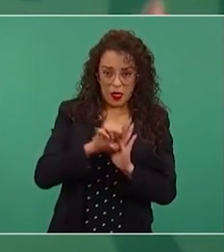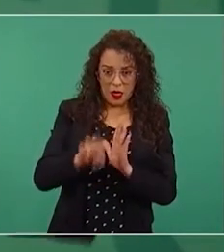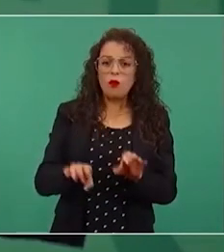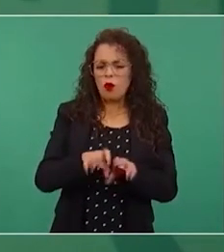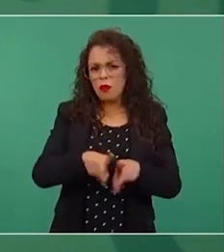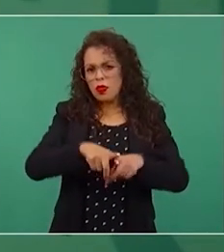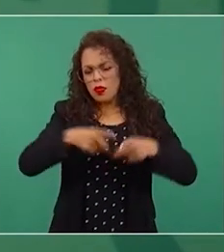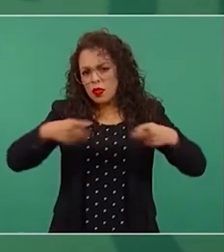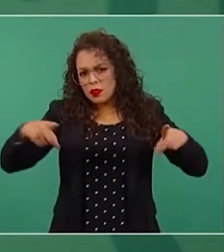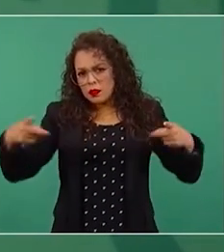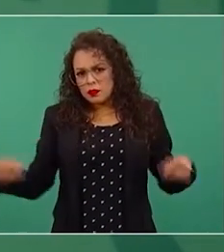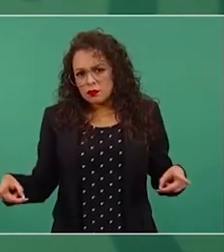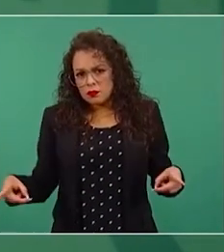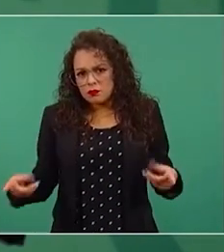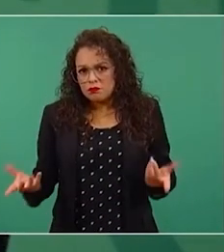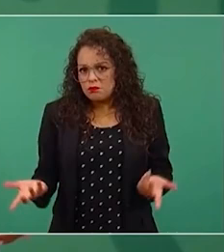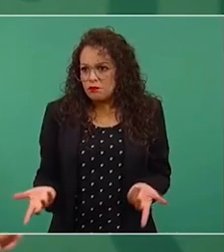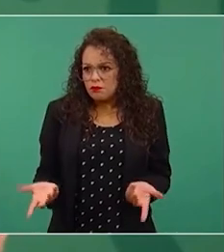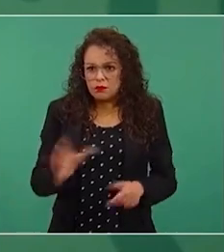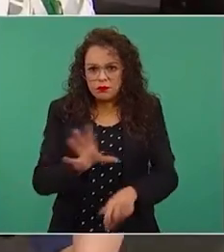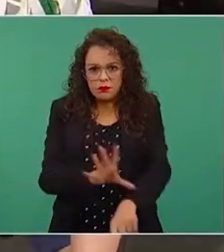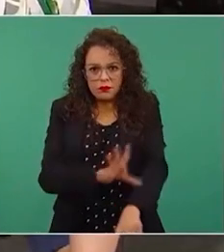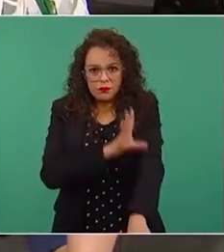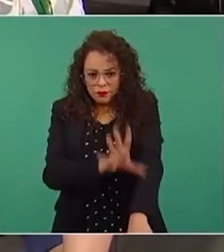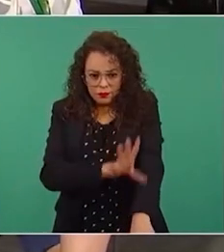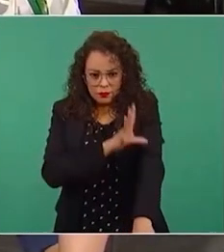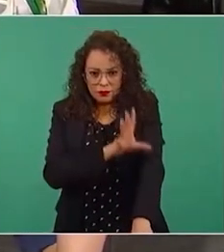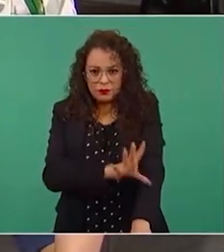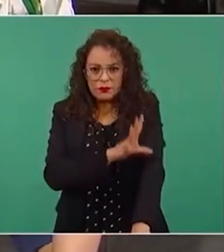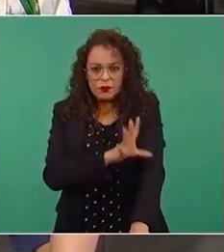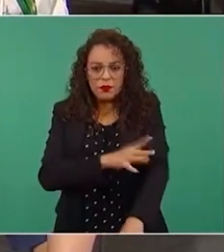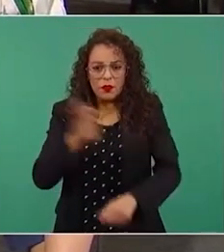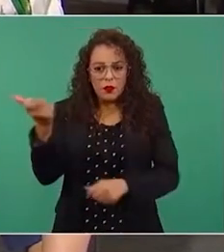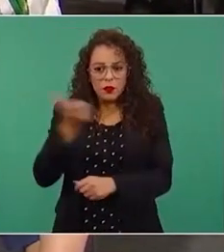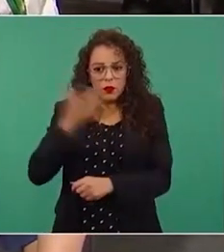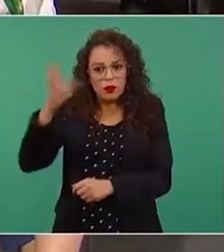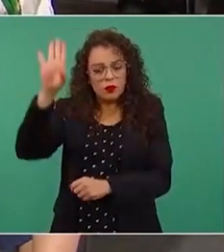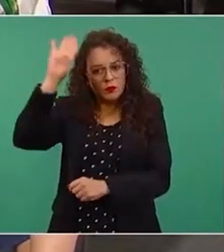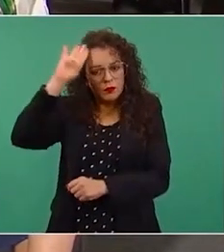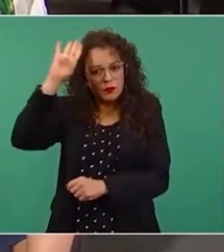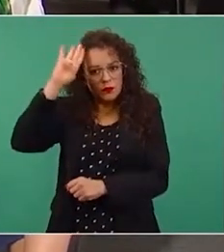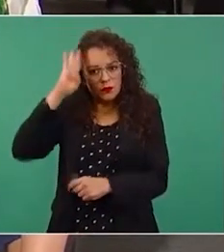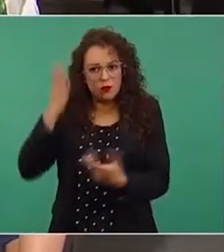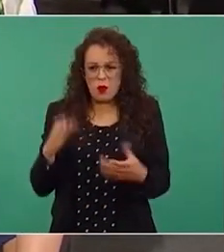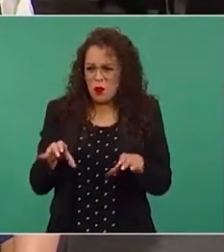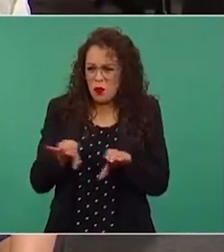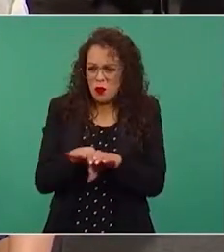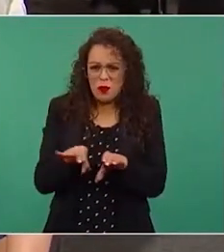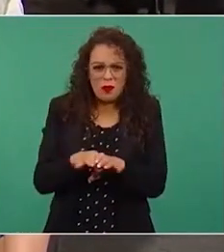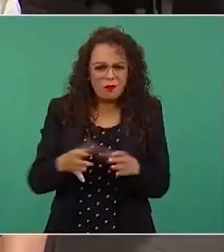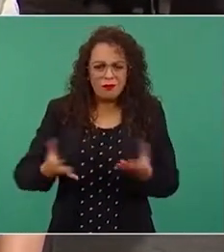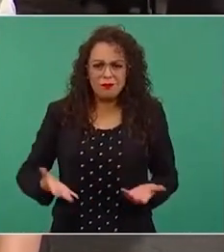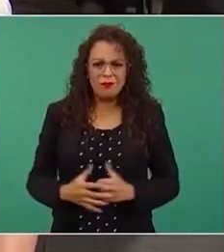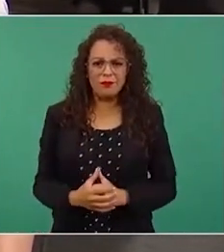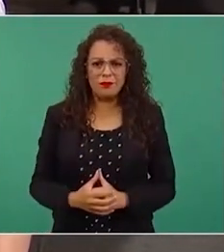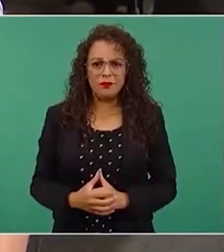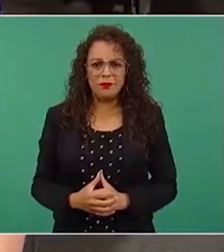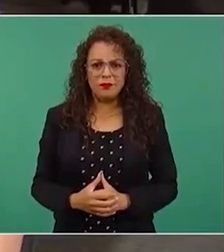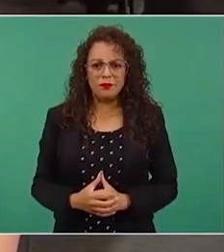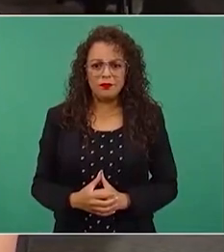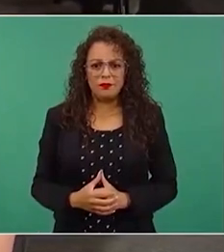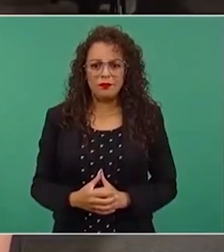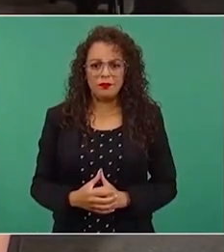si la energía eléctrica es cara? ¿Cómo se desarrollan las